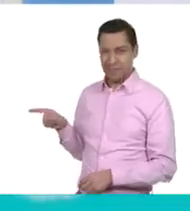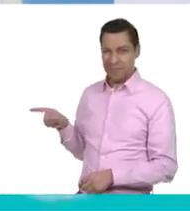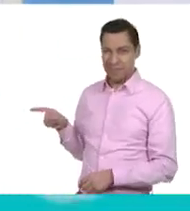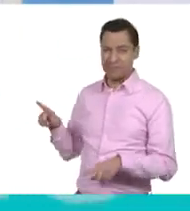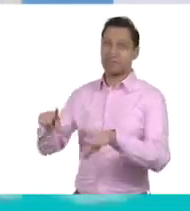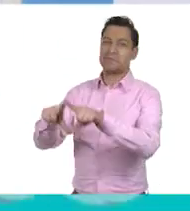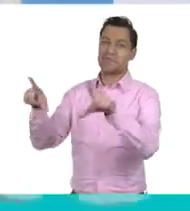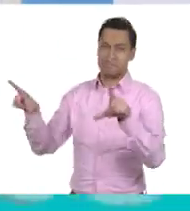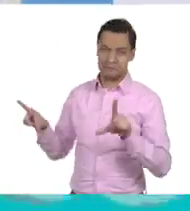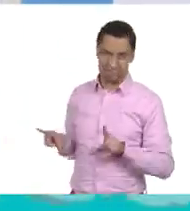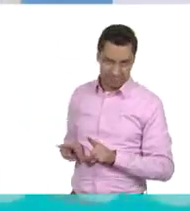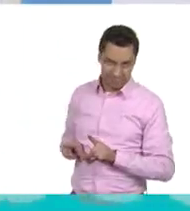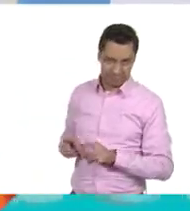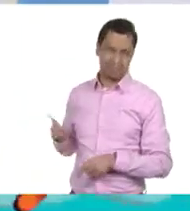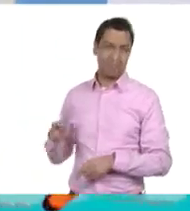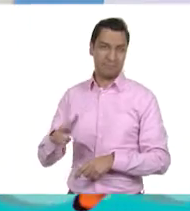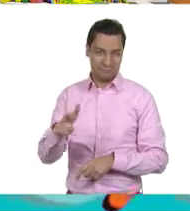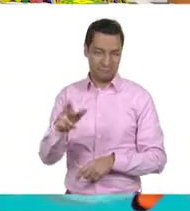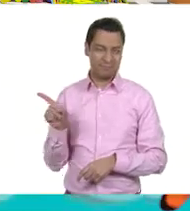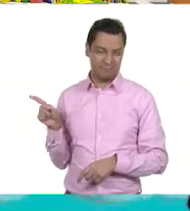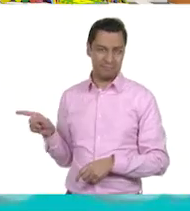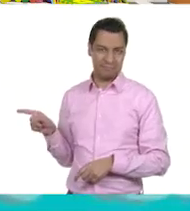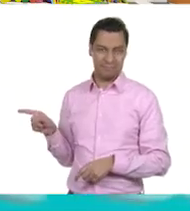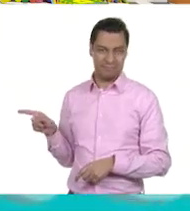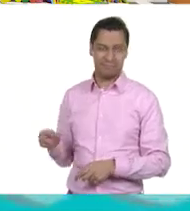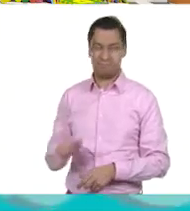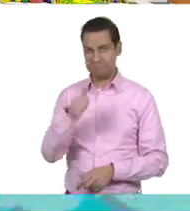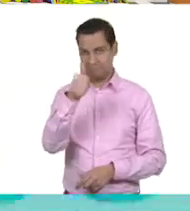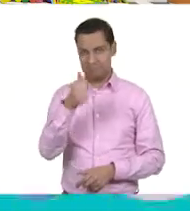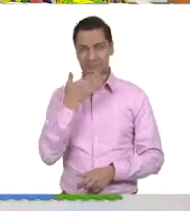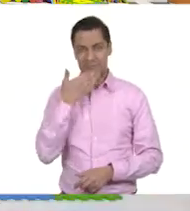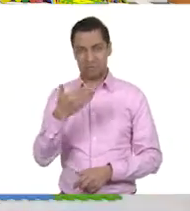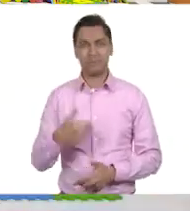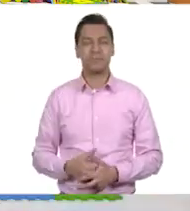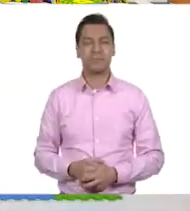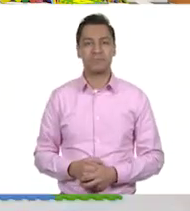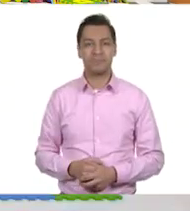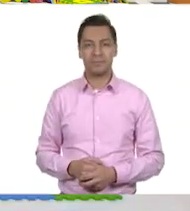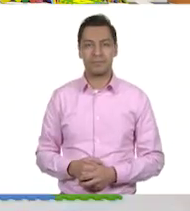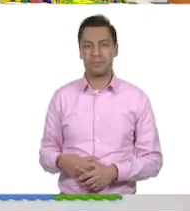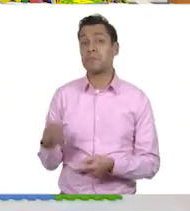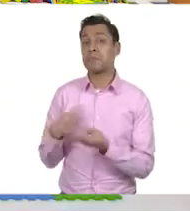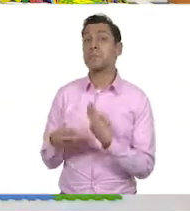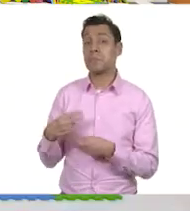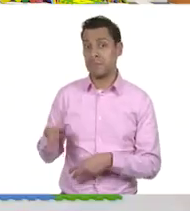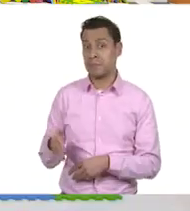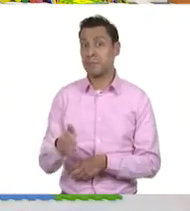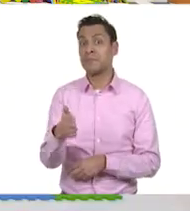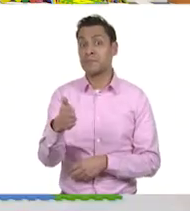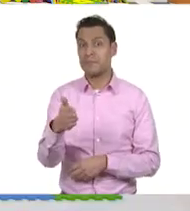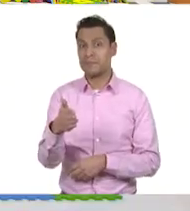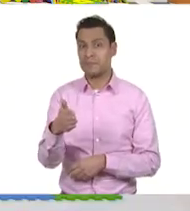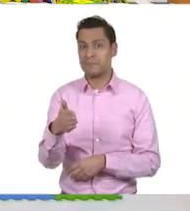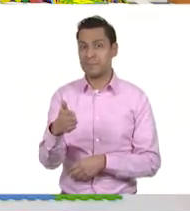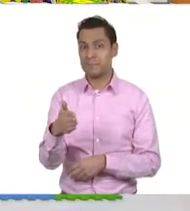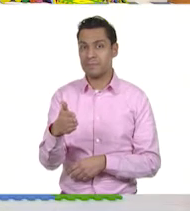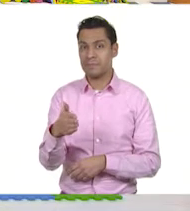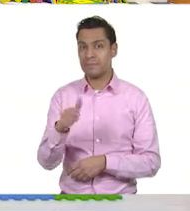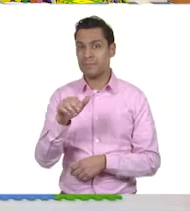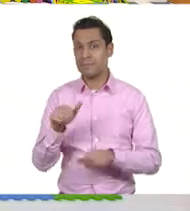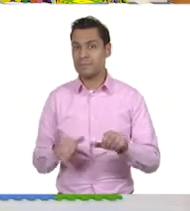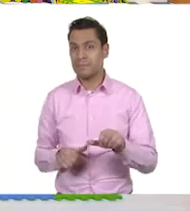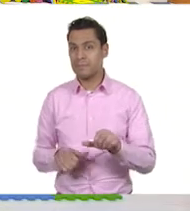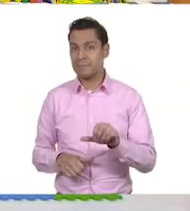laguna. Así es. Muy bien. Entonces, en recursos donde provienen, podemos poner este. Ah,